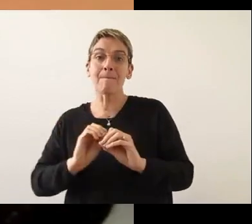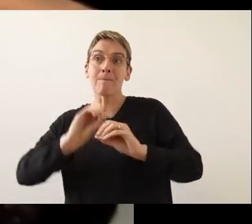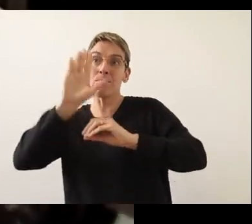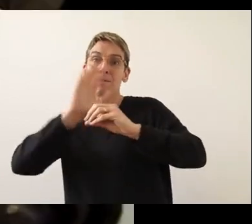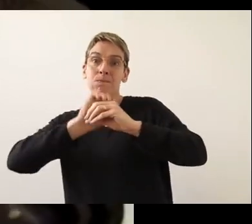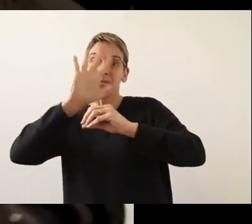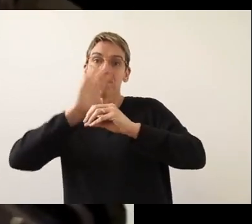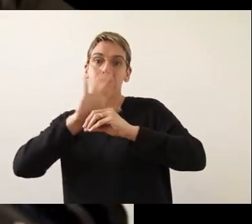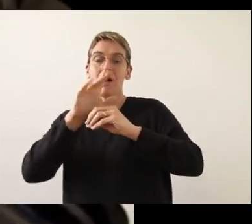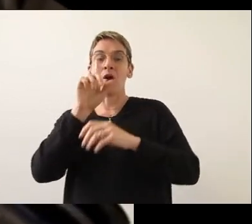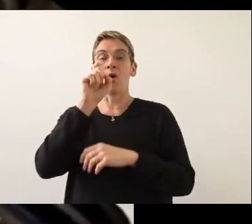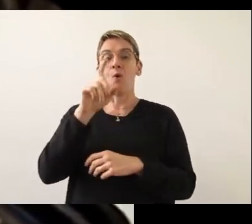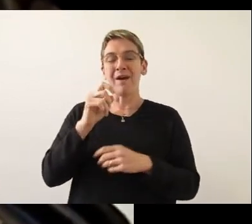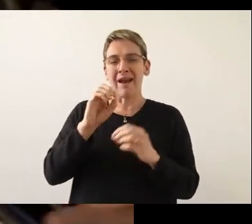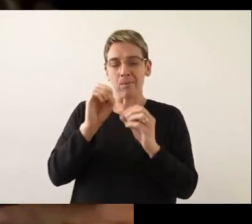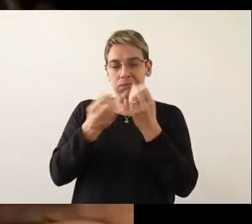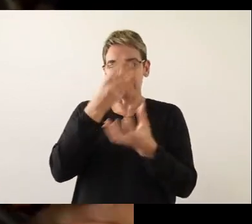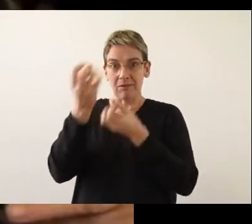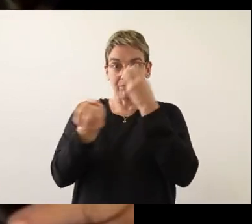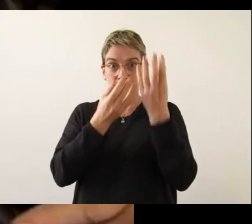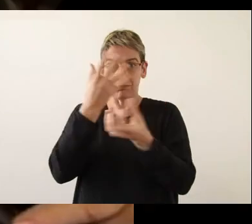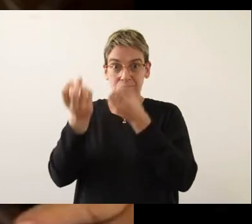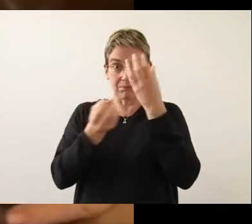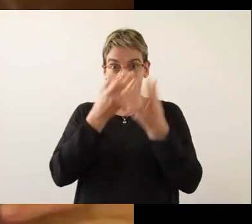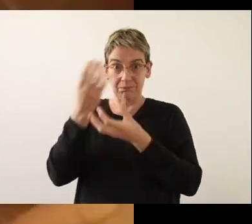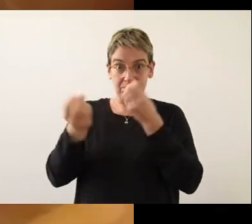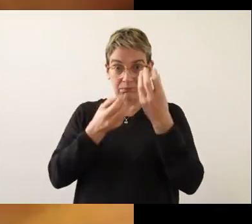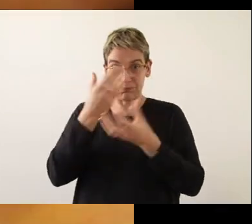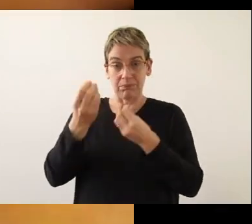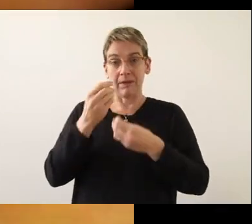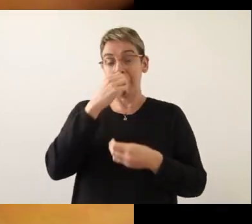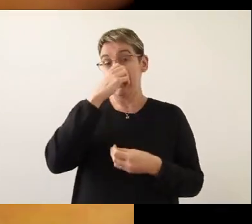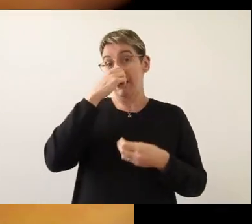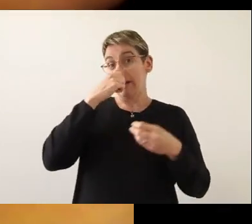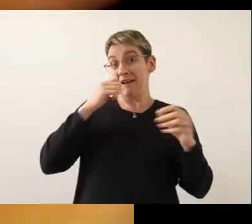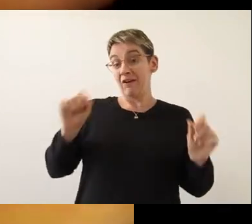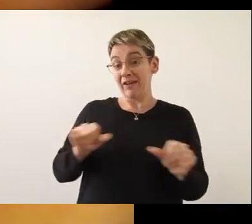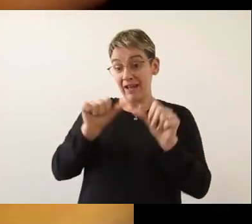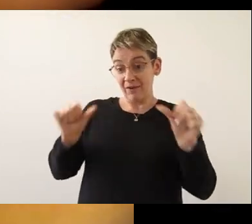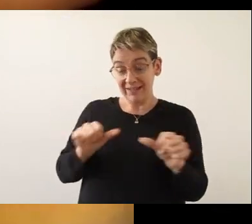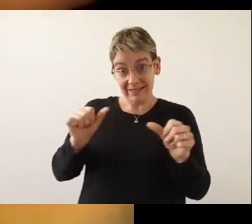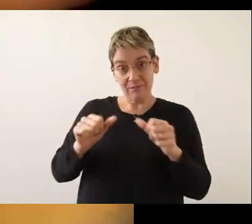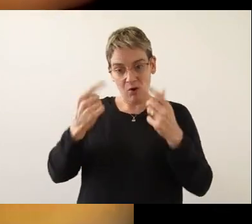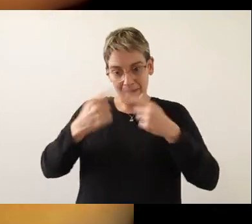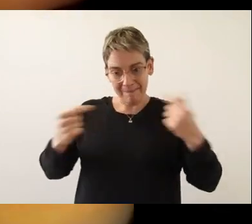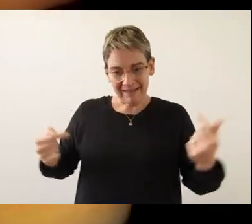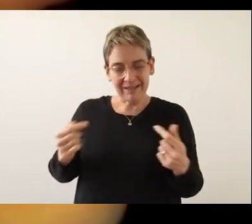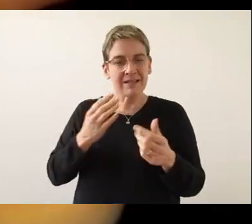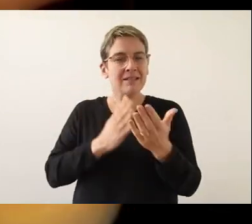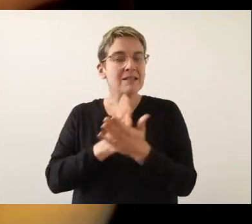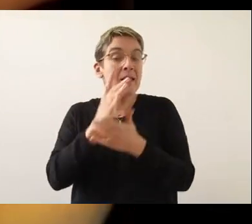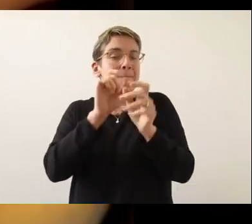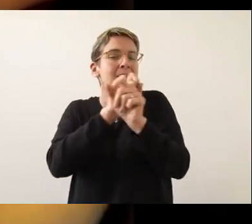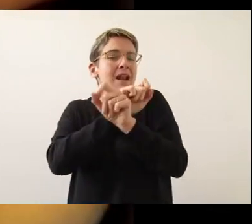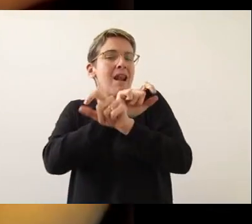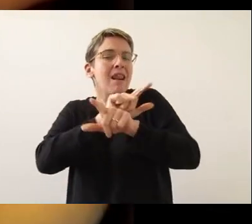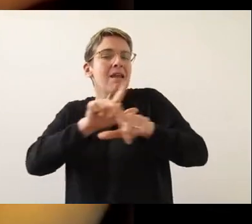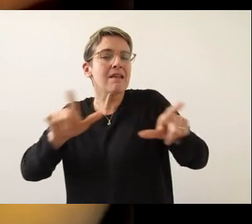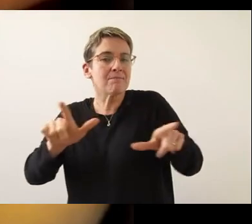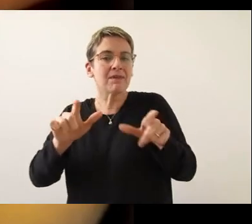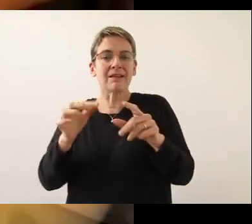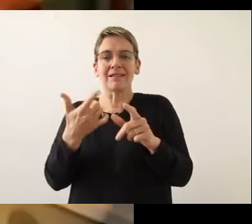con vapor o en agua hirviendo. Las frutas y hortalizas que usemos como materia prima deben estar